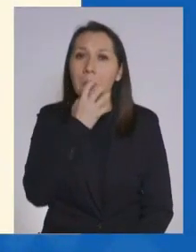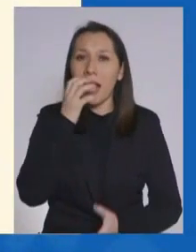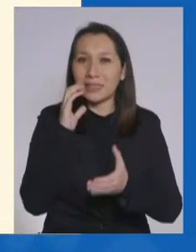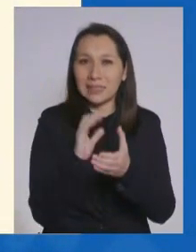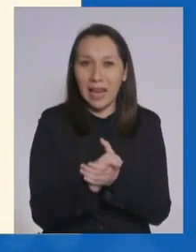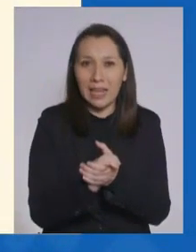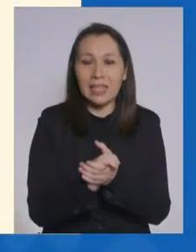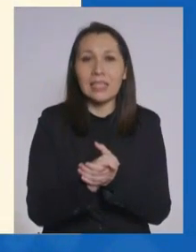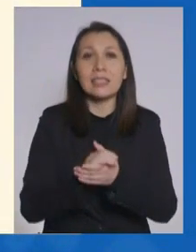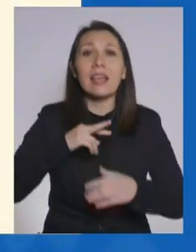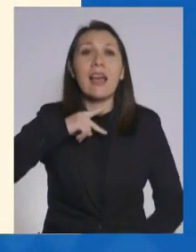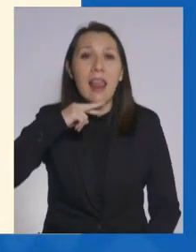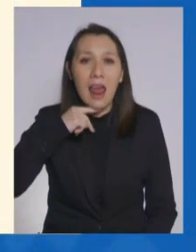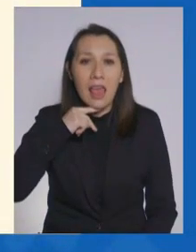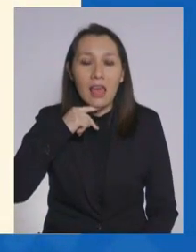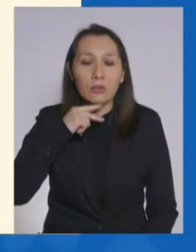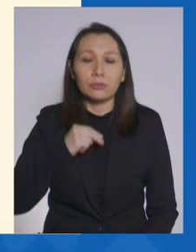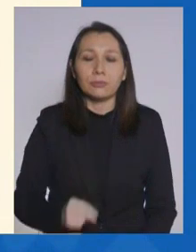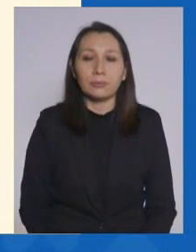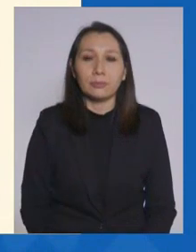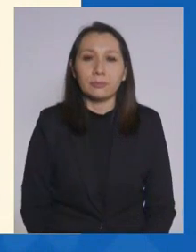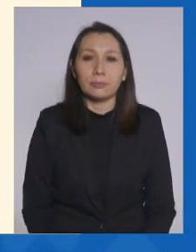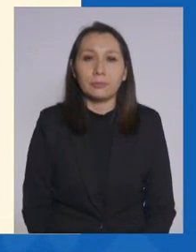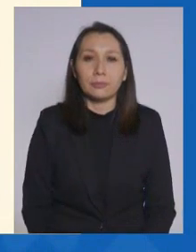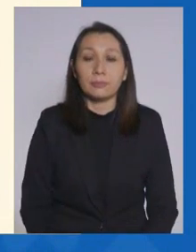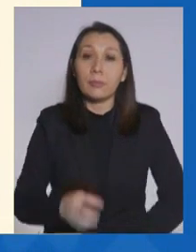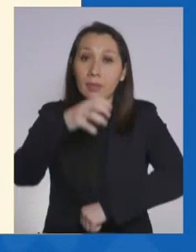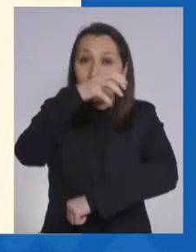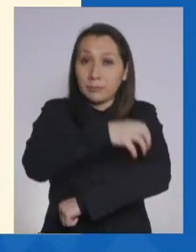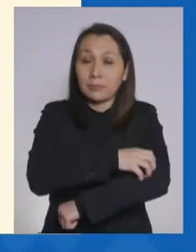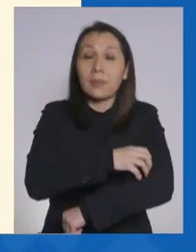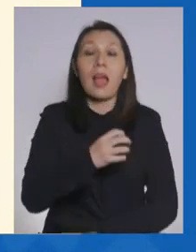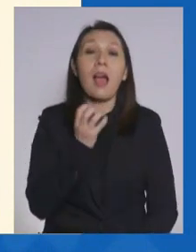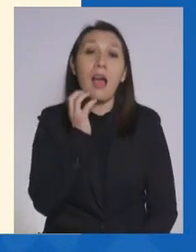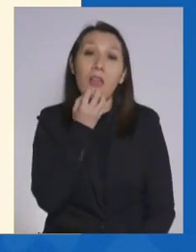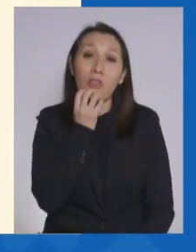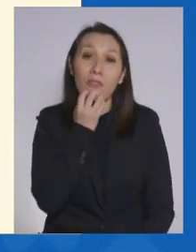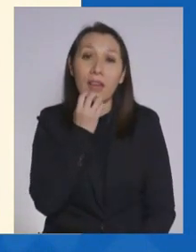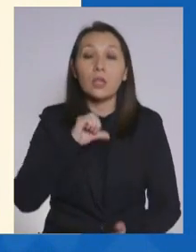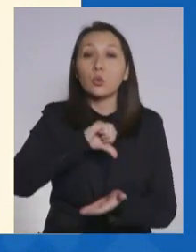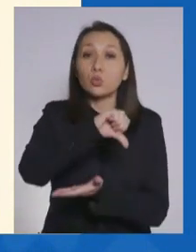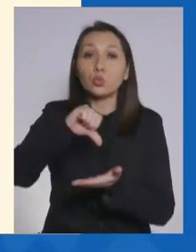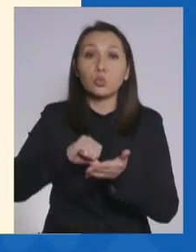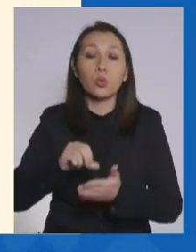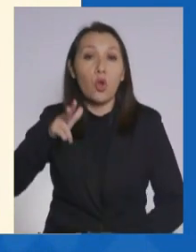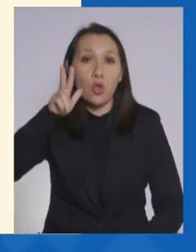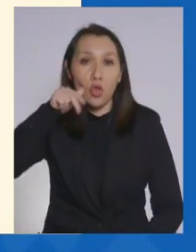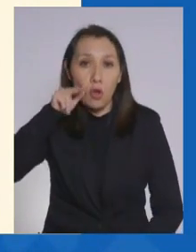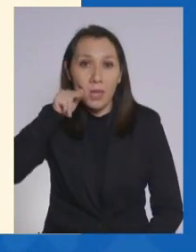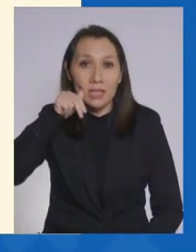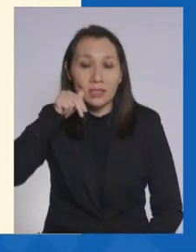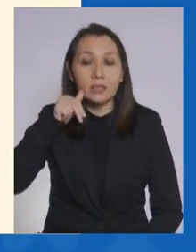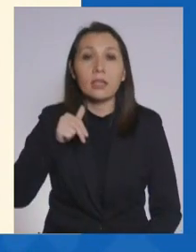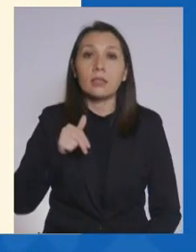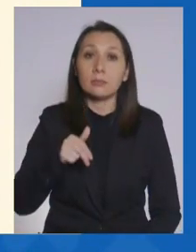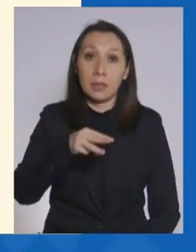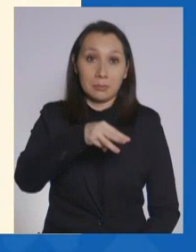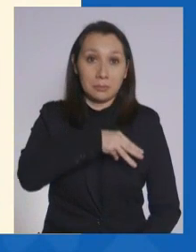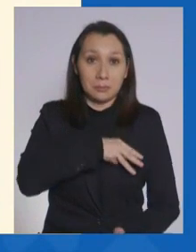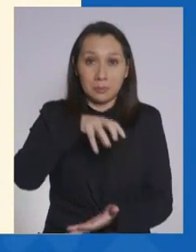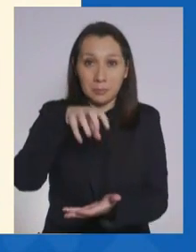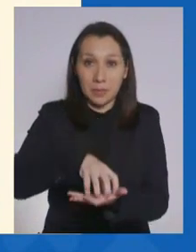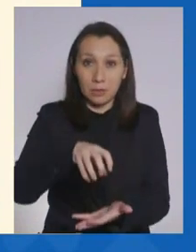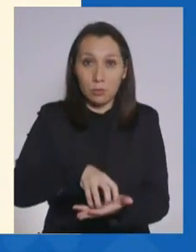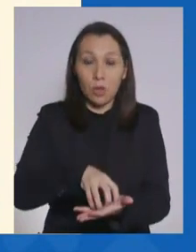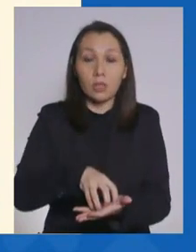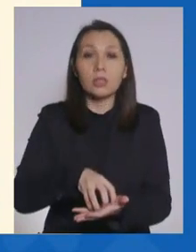y Graneros, en la región de Antofagasta, la ciudad de Tocopilla, y en la metropolitana